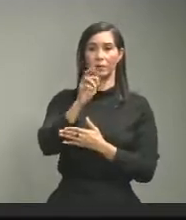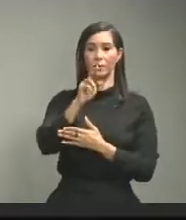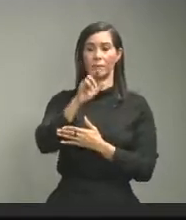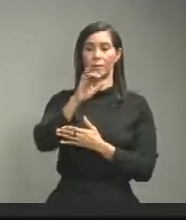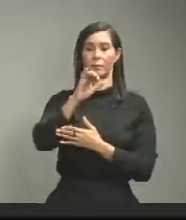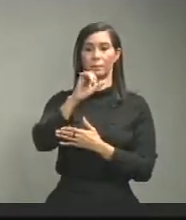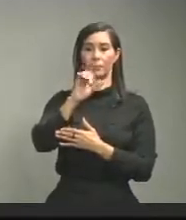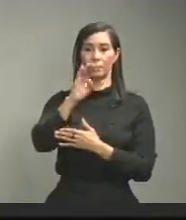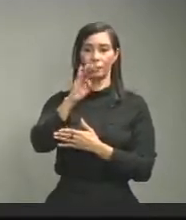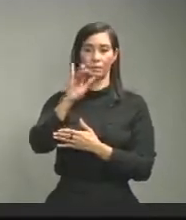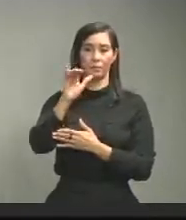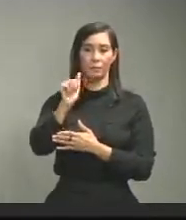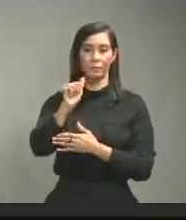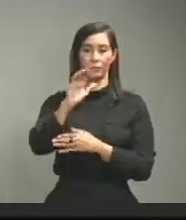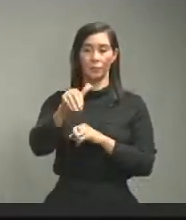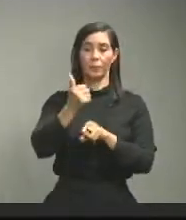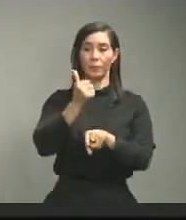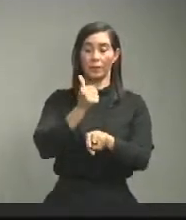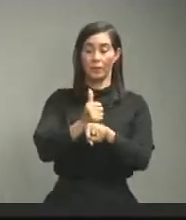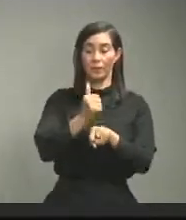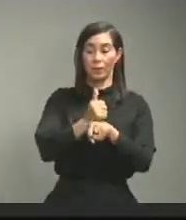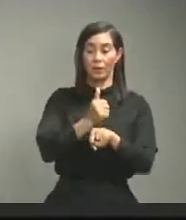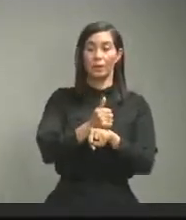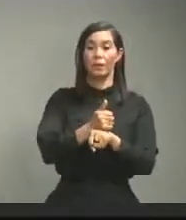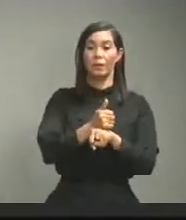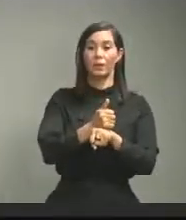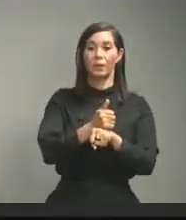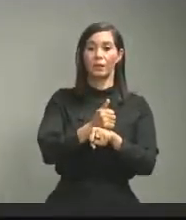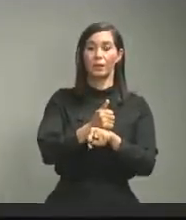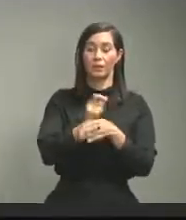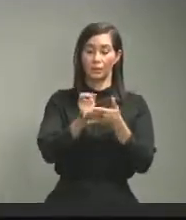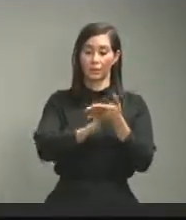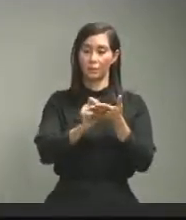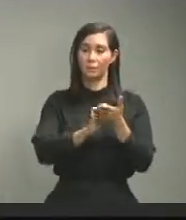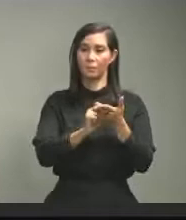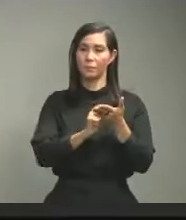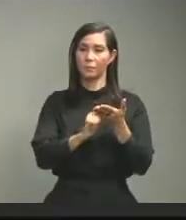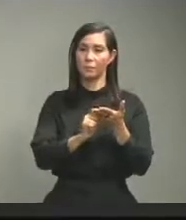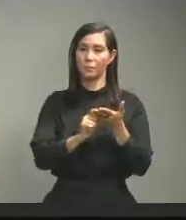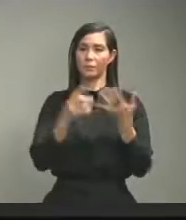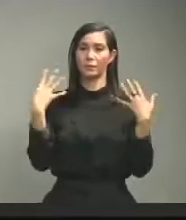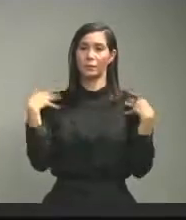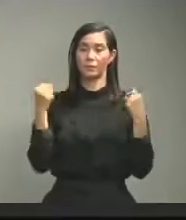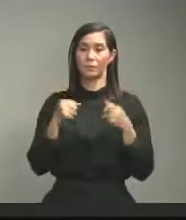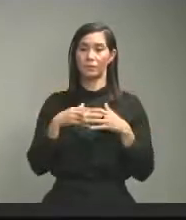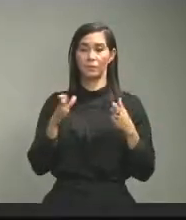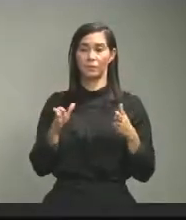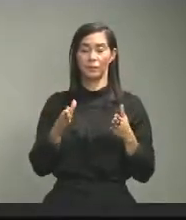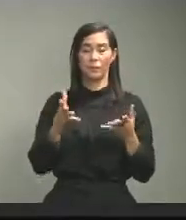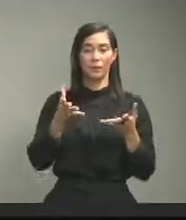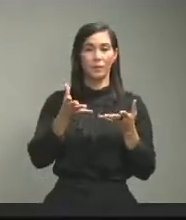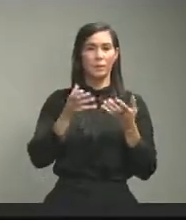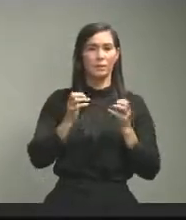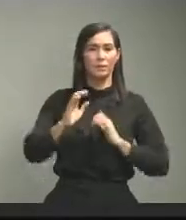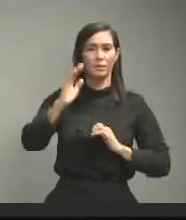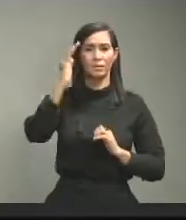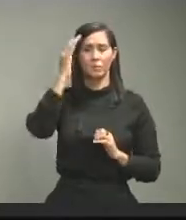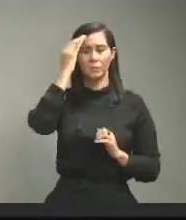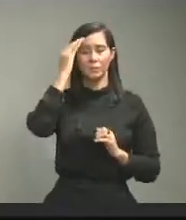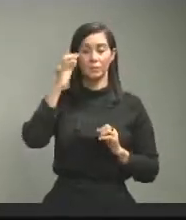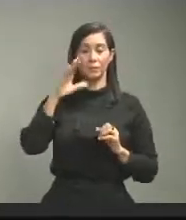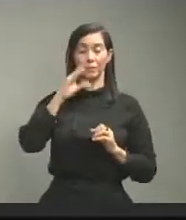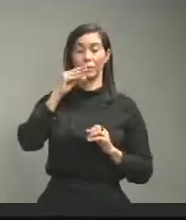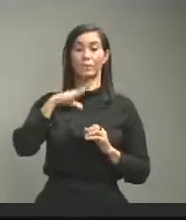y como se establece en lo que es el reporte escrito de salud pública entonces nos gustaría primero que el señor